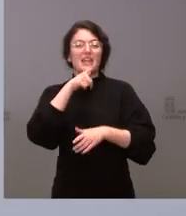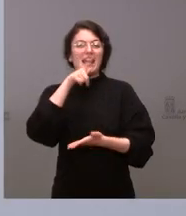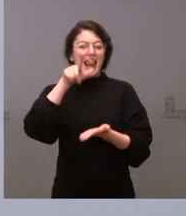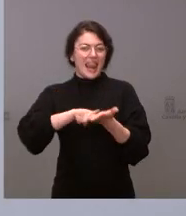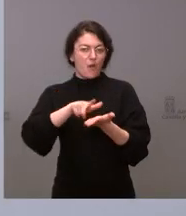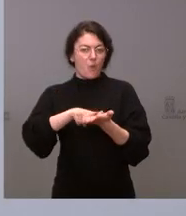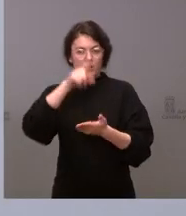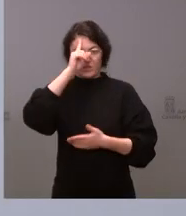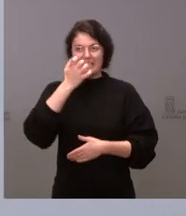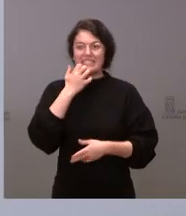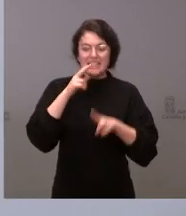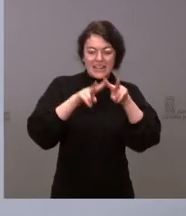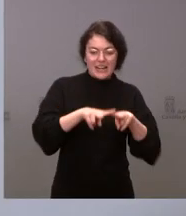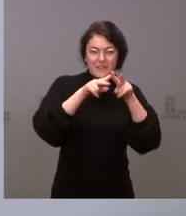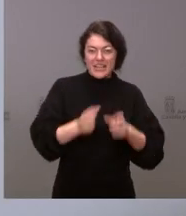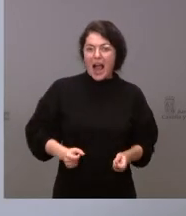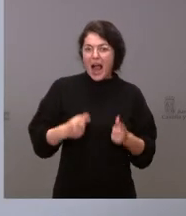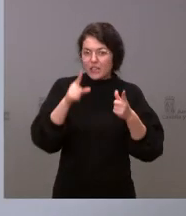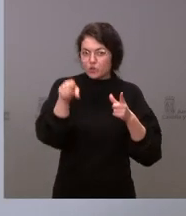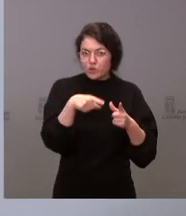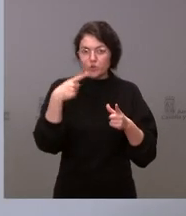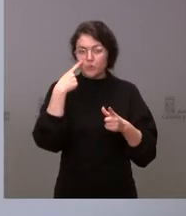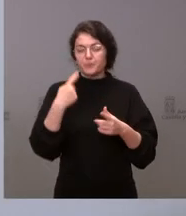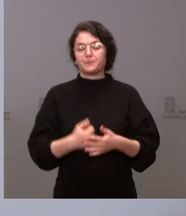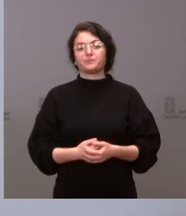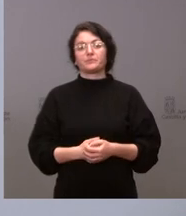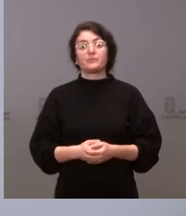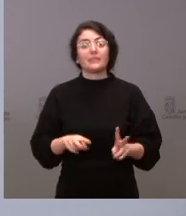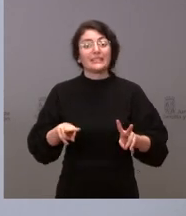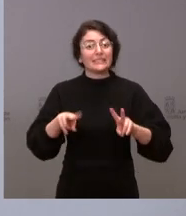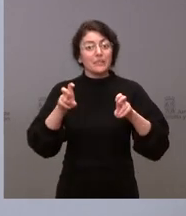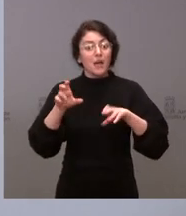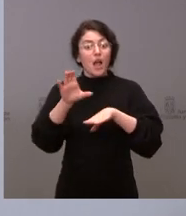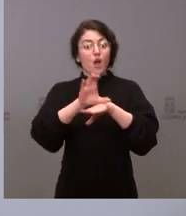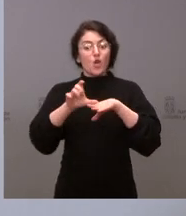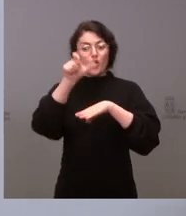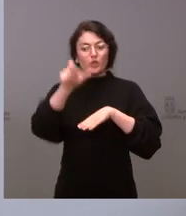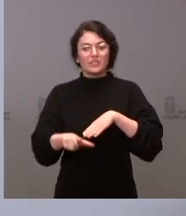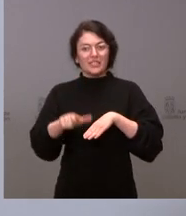Mire, respecto del consejero de Cultura,